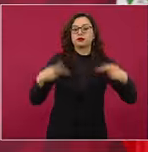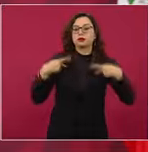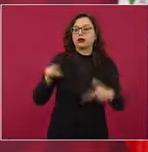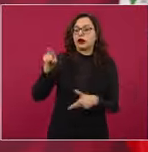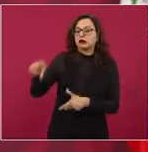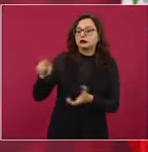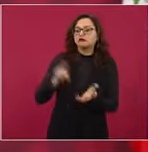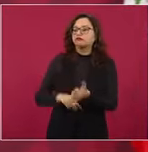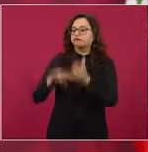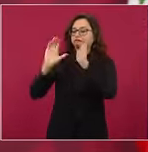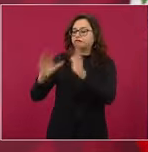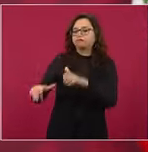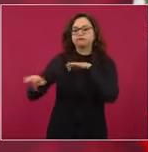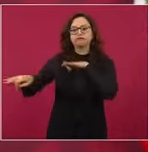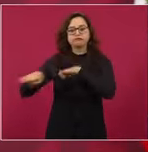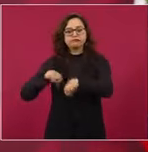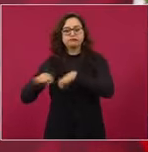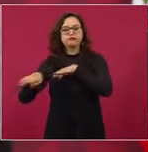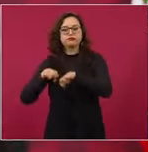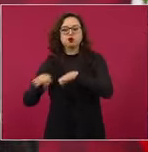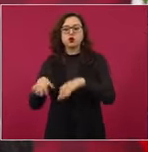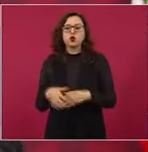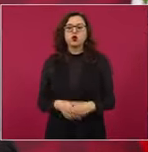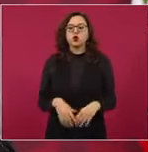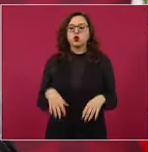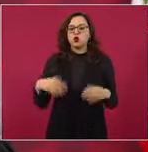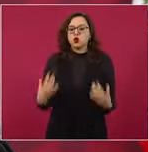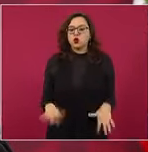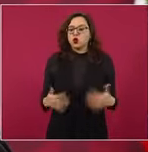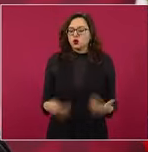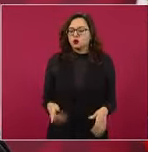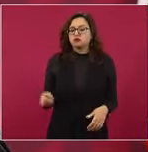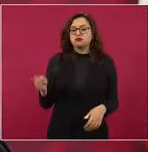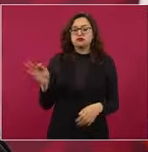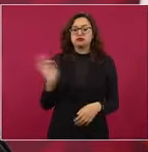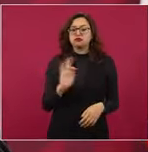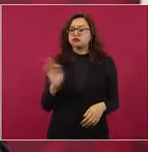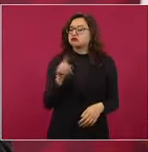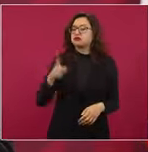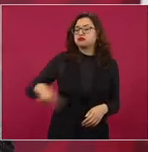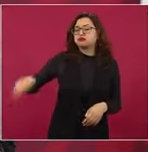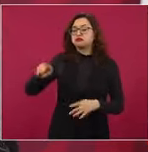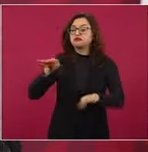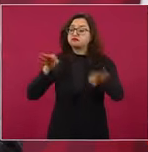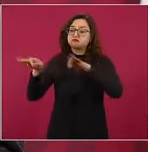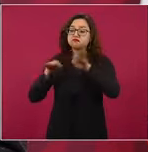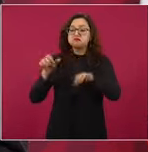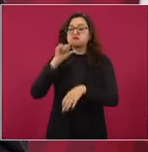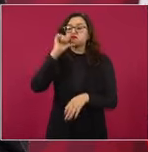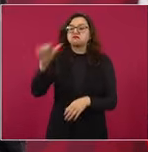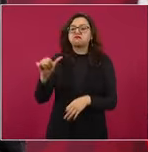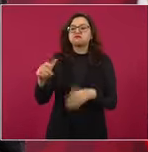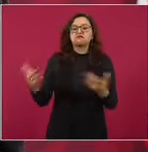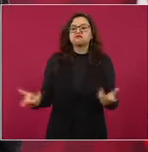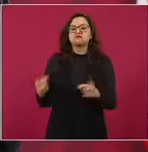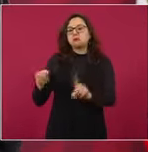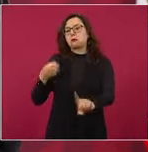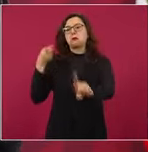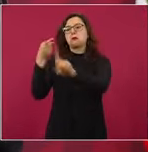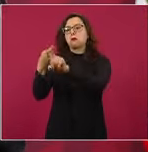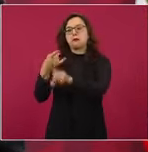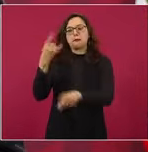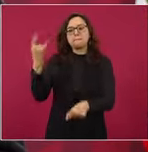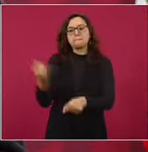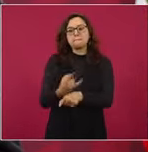sin el trabajo no se logra a veces. A y lo he